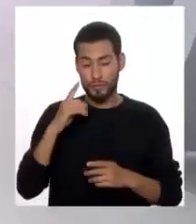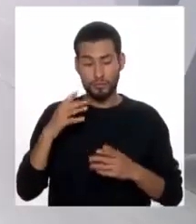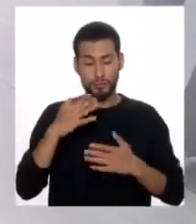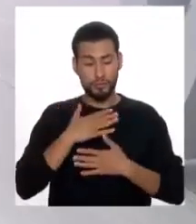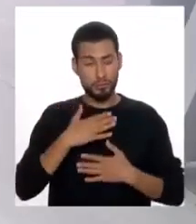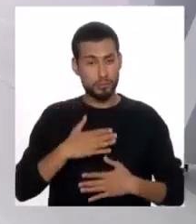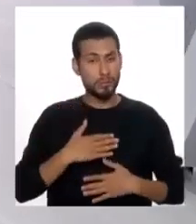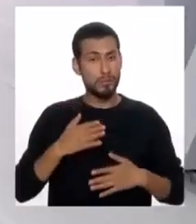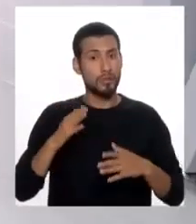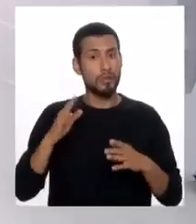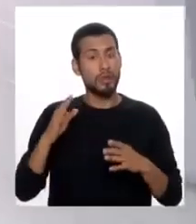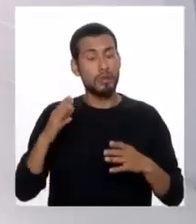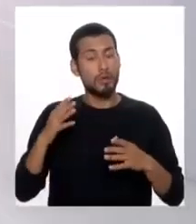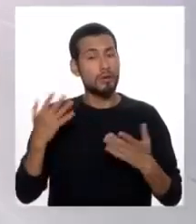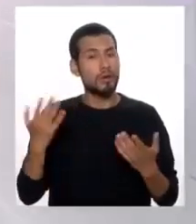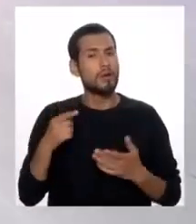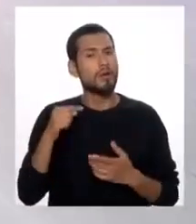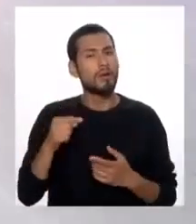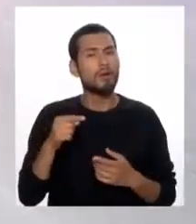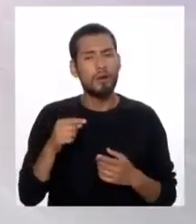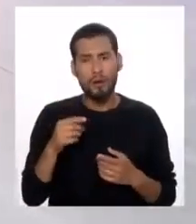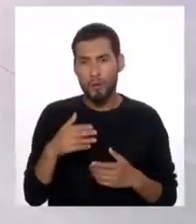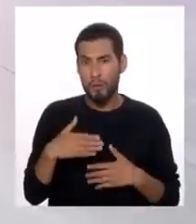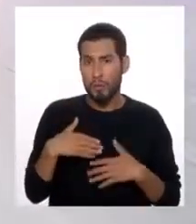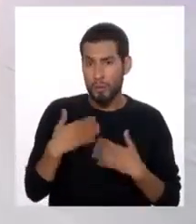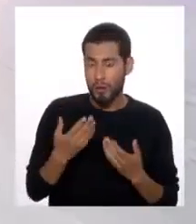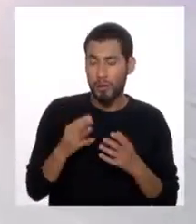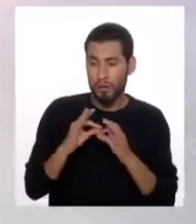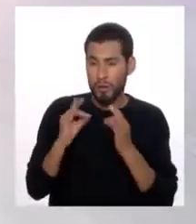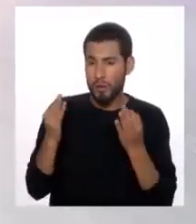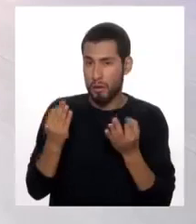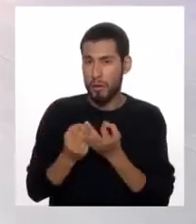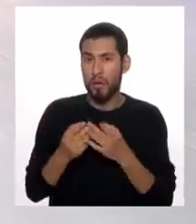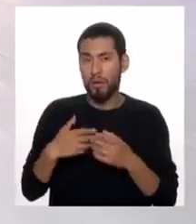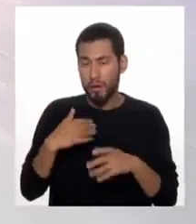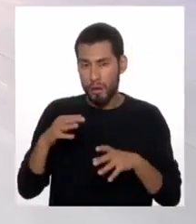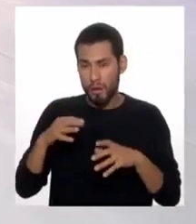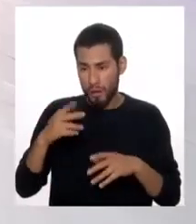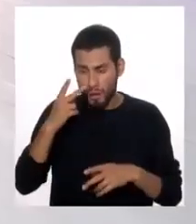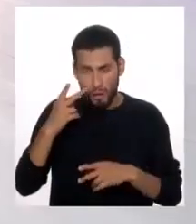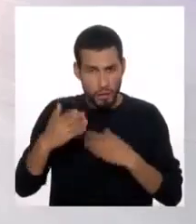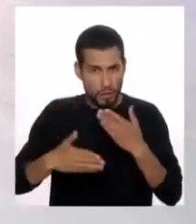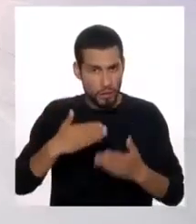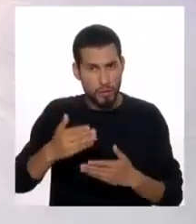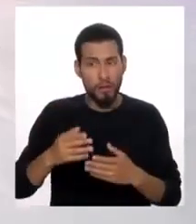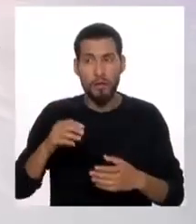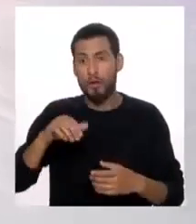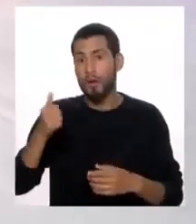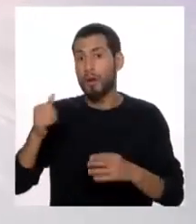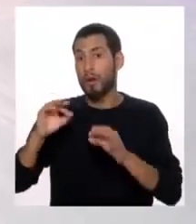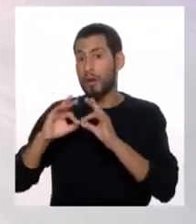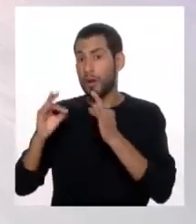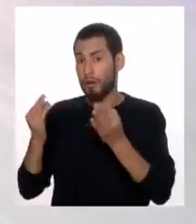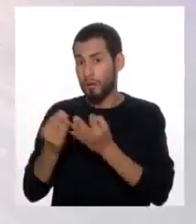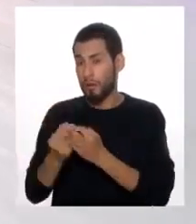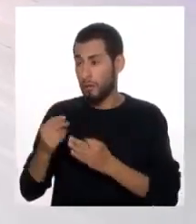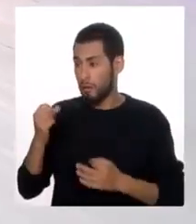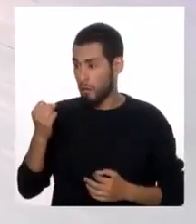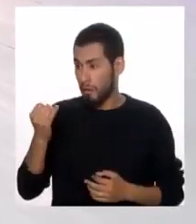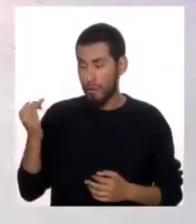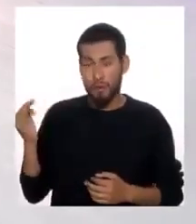hay una predisposición familiar. Es usual encontrar otros familiares que también tengan